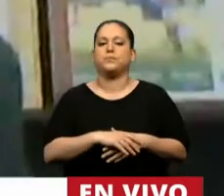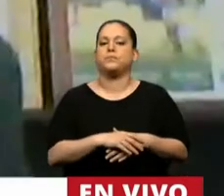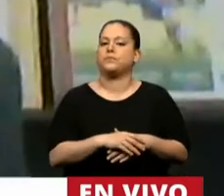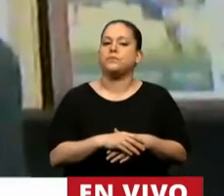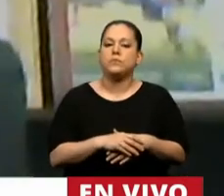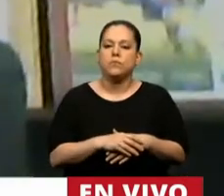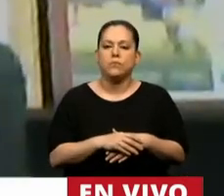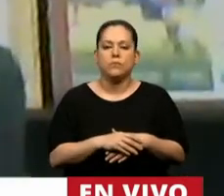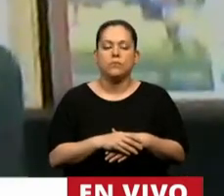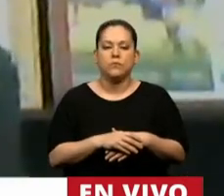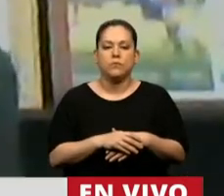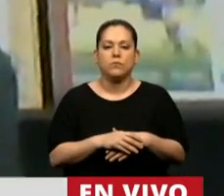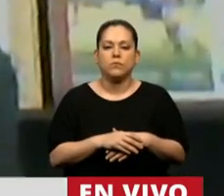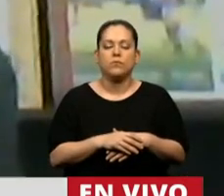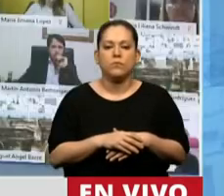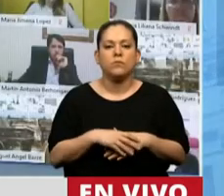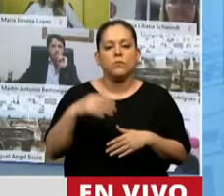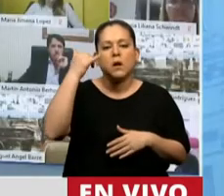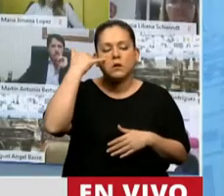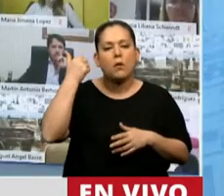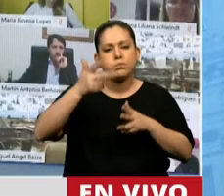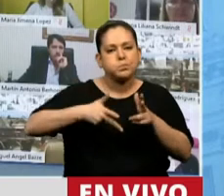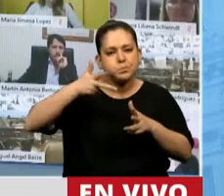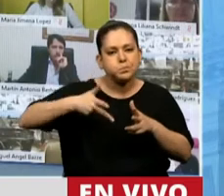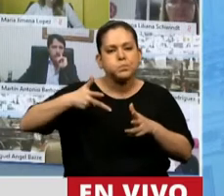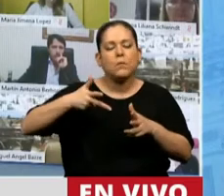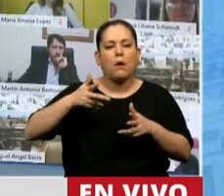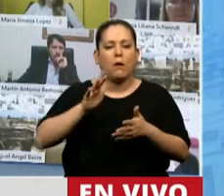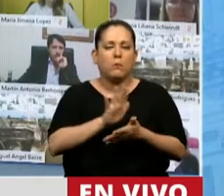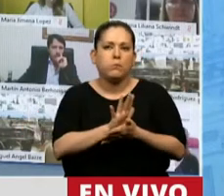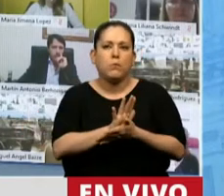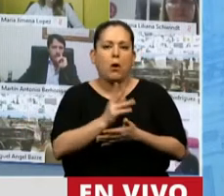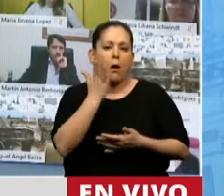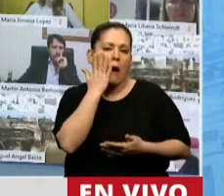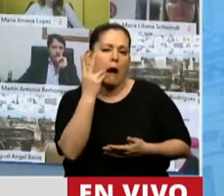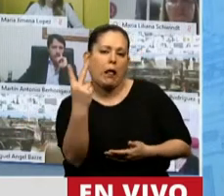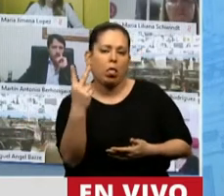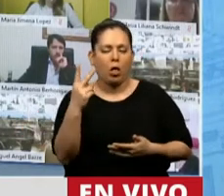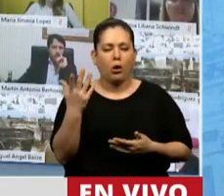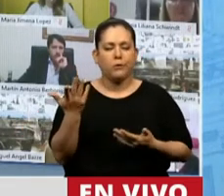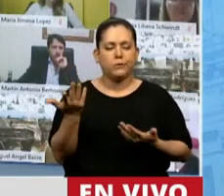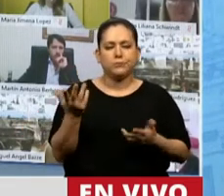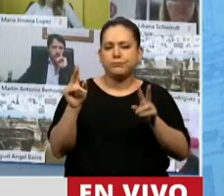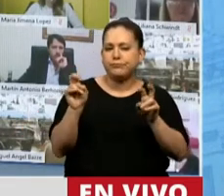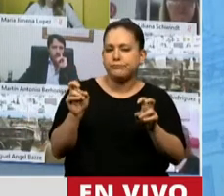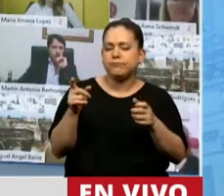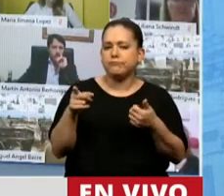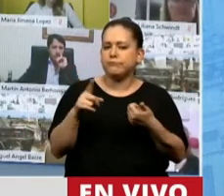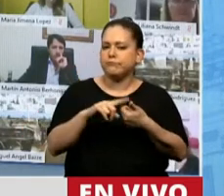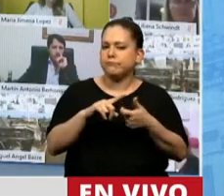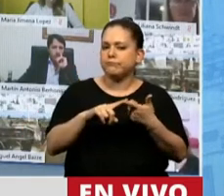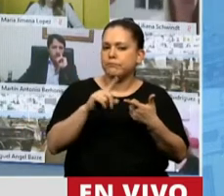Se viene hablando de hipocresía en la